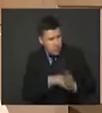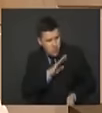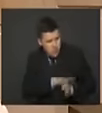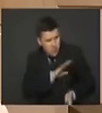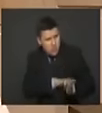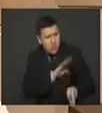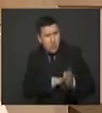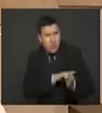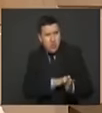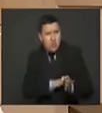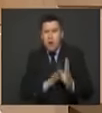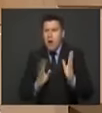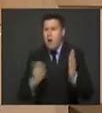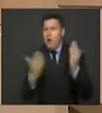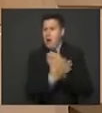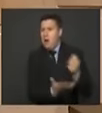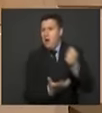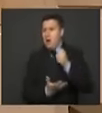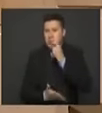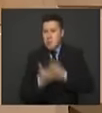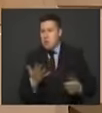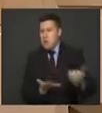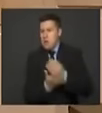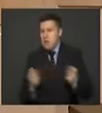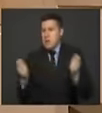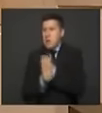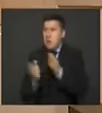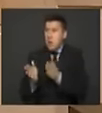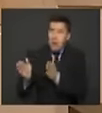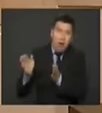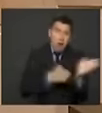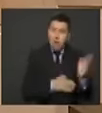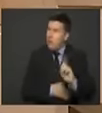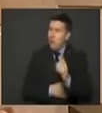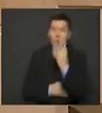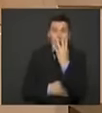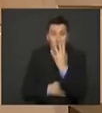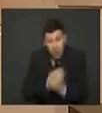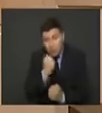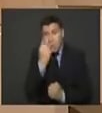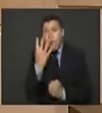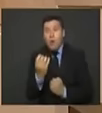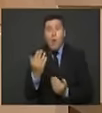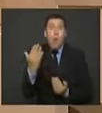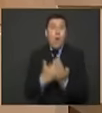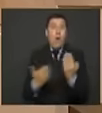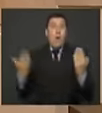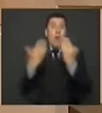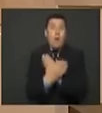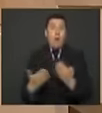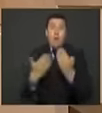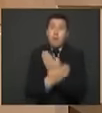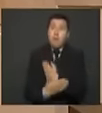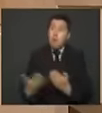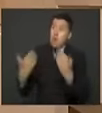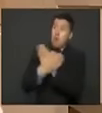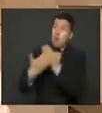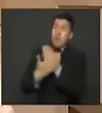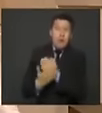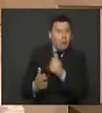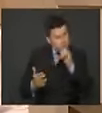porque la paz se demora más de cuatro años y tenemos que asegurar desde ya con estabilidad que la vamos a financiar